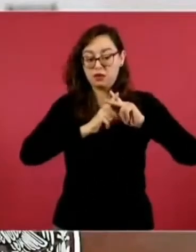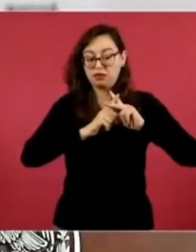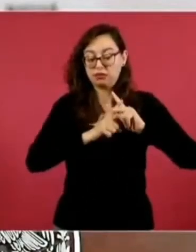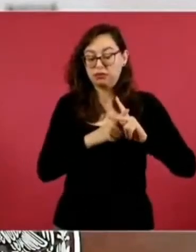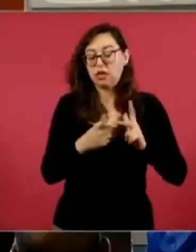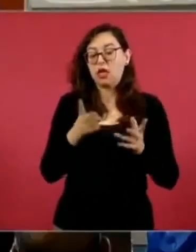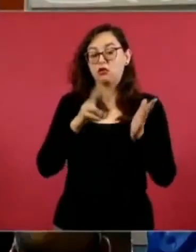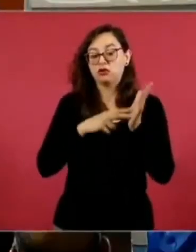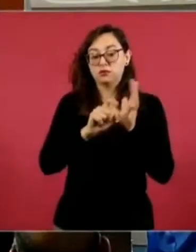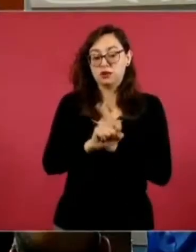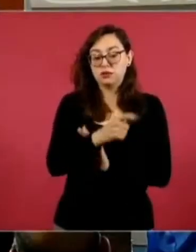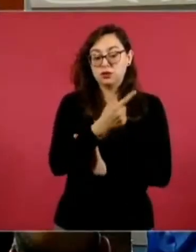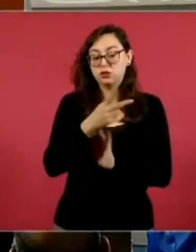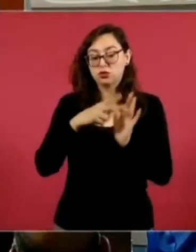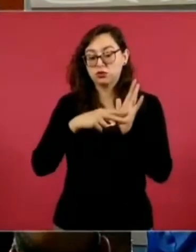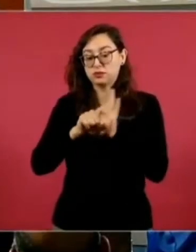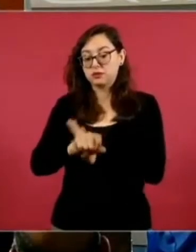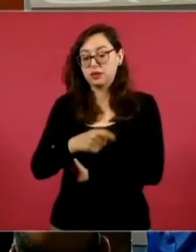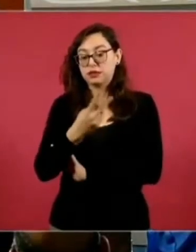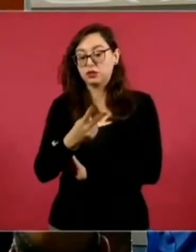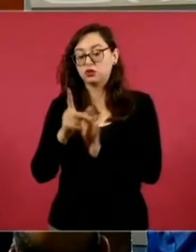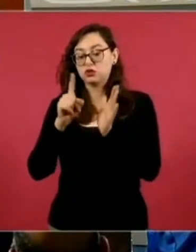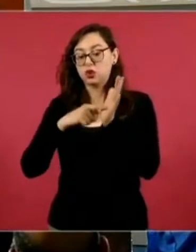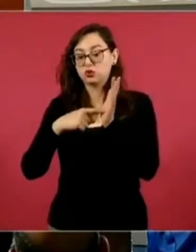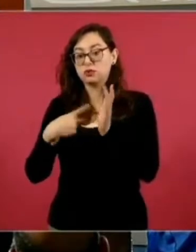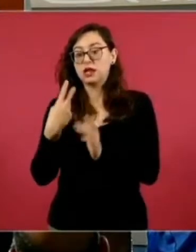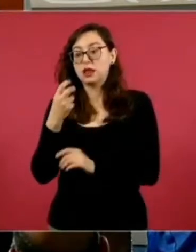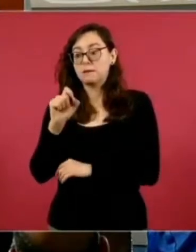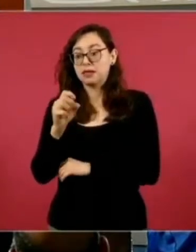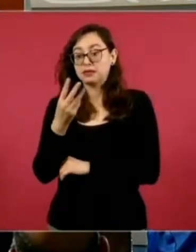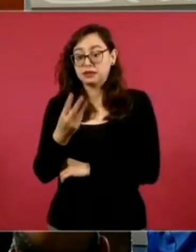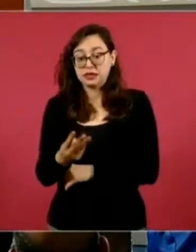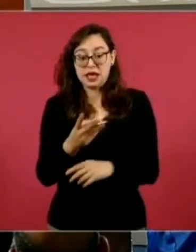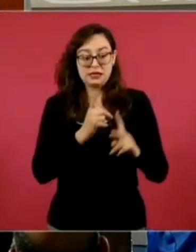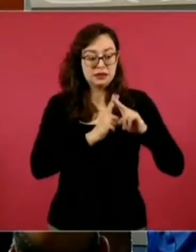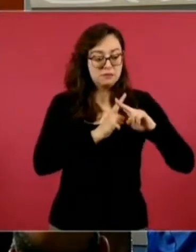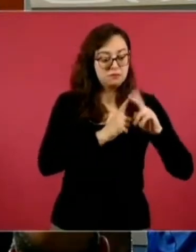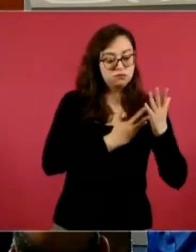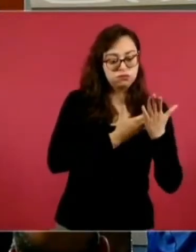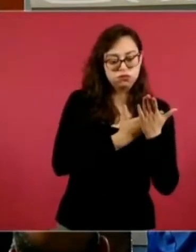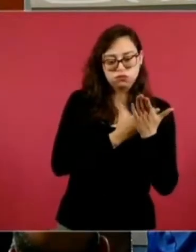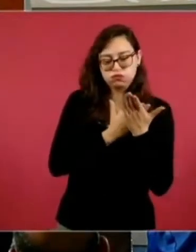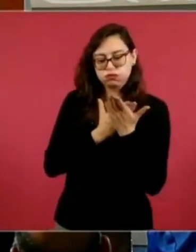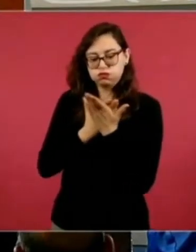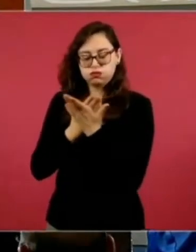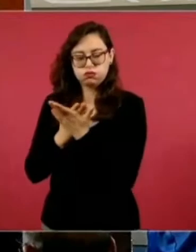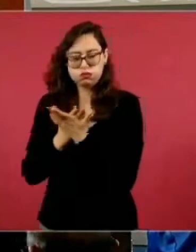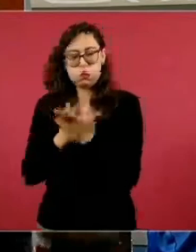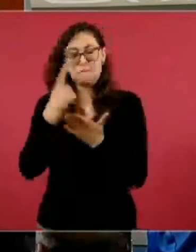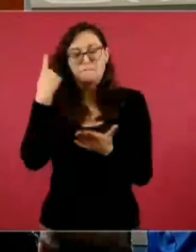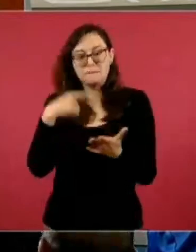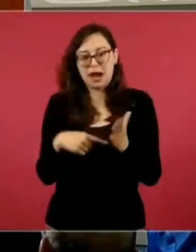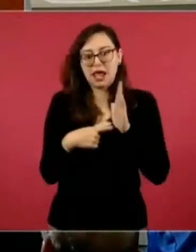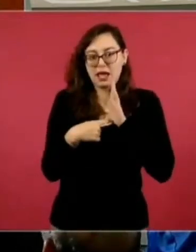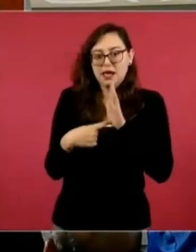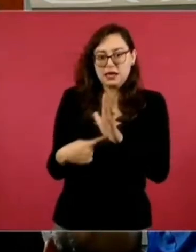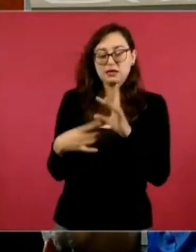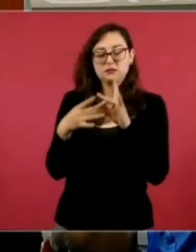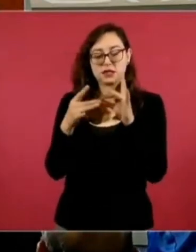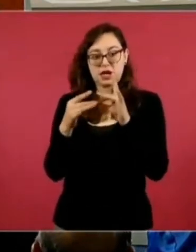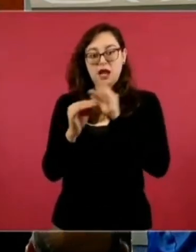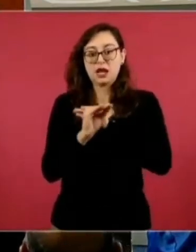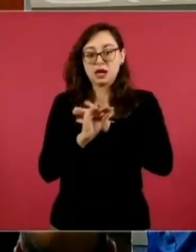y 2023, entre otras prestaciones económicas. Y bueno, pues con ello también la empresa ya ha reanudado